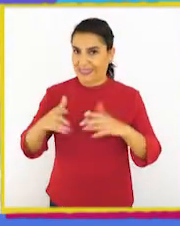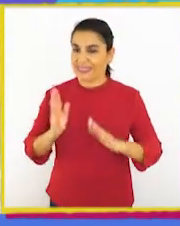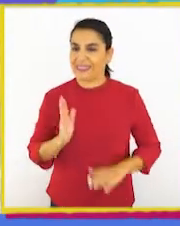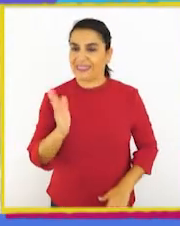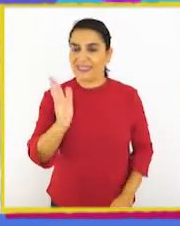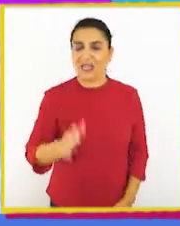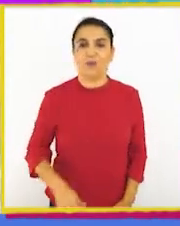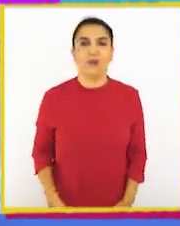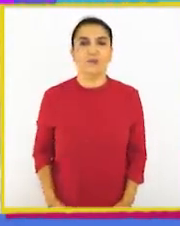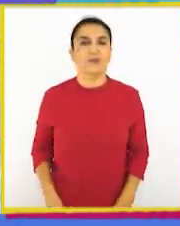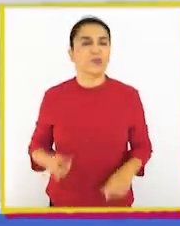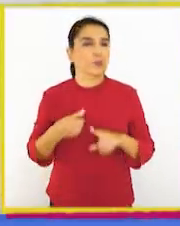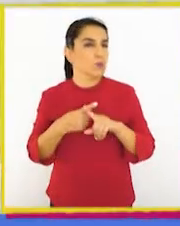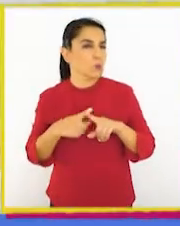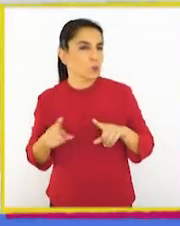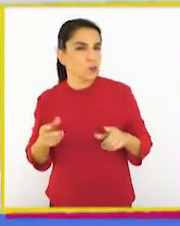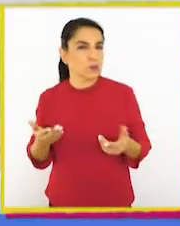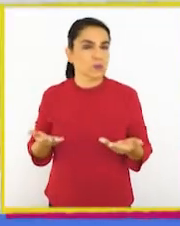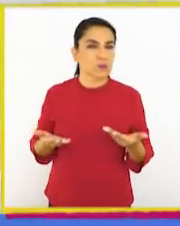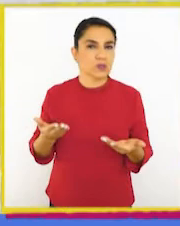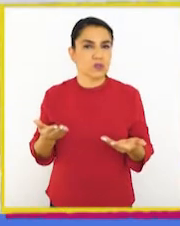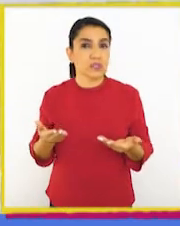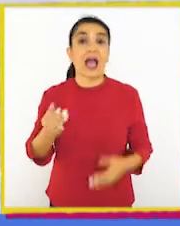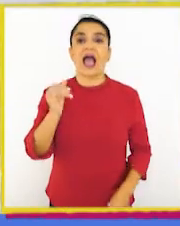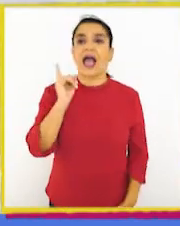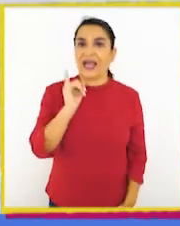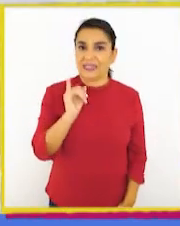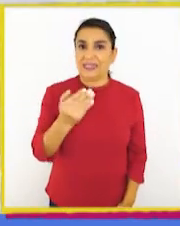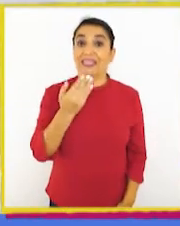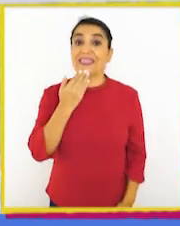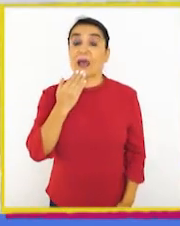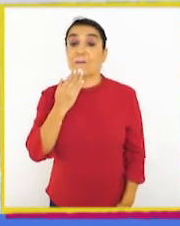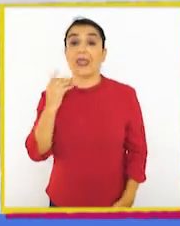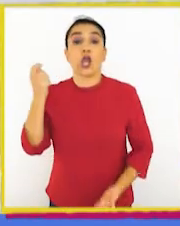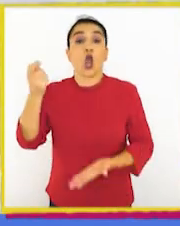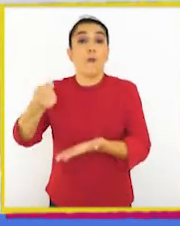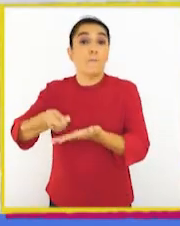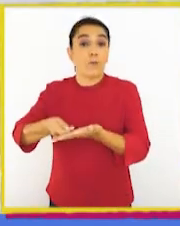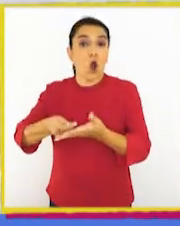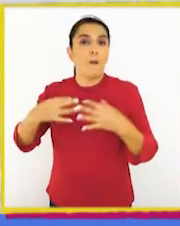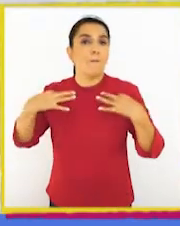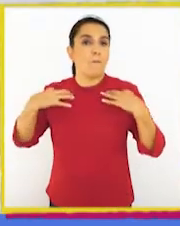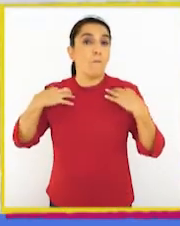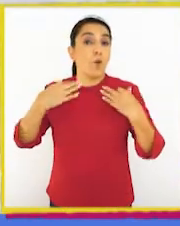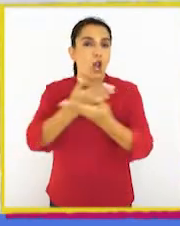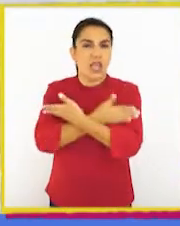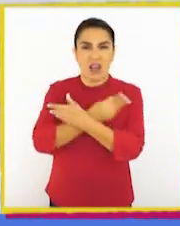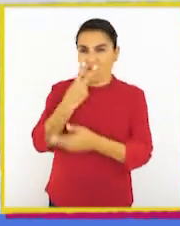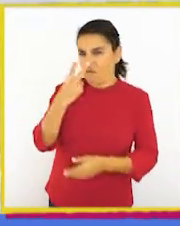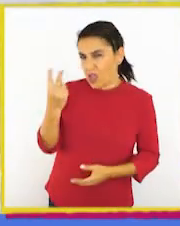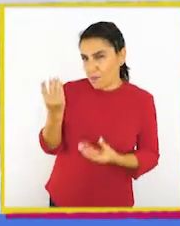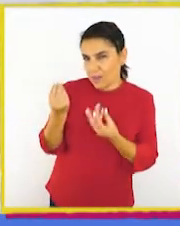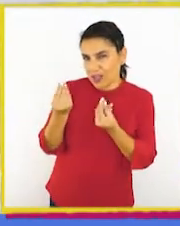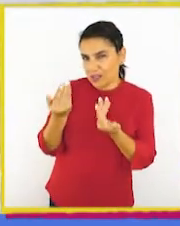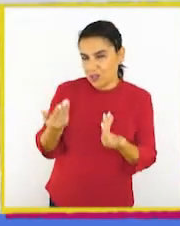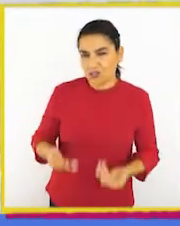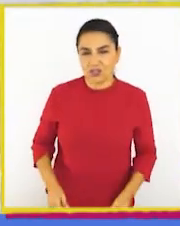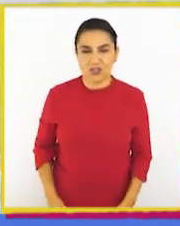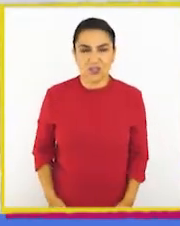sigamos. Lo otro... ¡Eso era! También se había comprado una polera. ¿Y ven el precio?